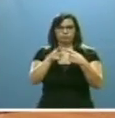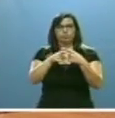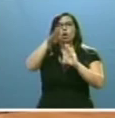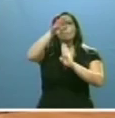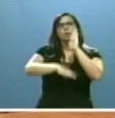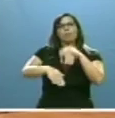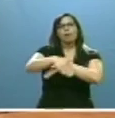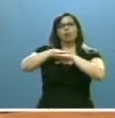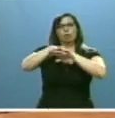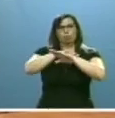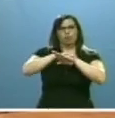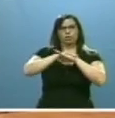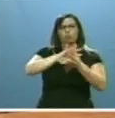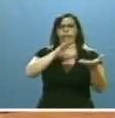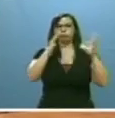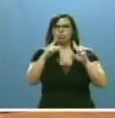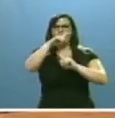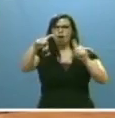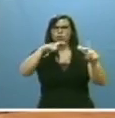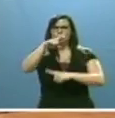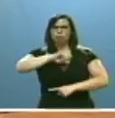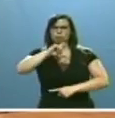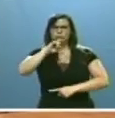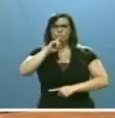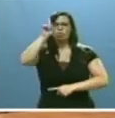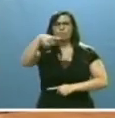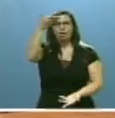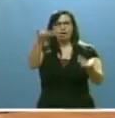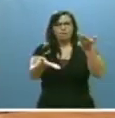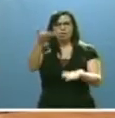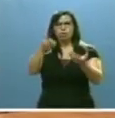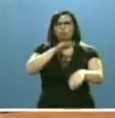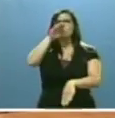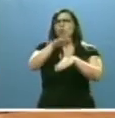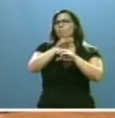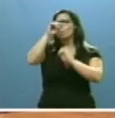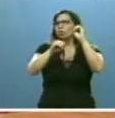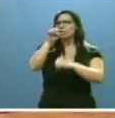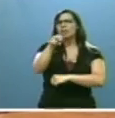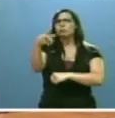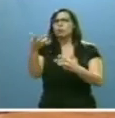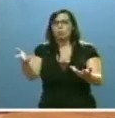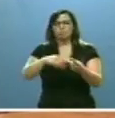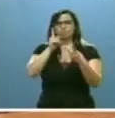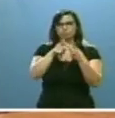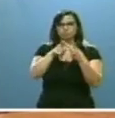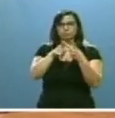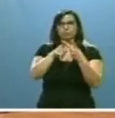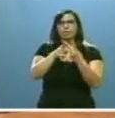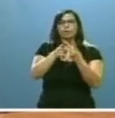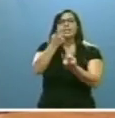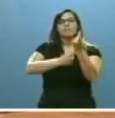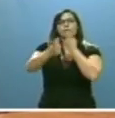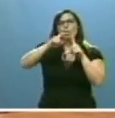programa de gobierno, su evolución anual y la evaluación de su grado de cumplimiento y resultados. Dos, la información